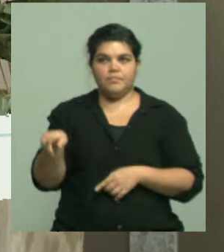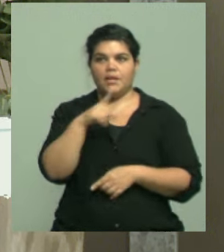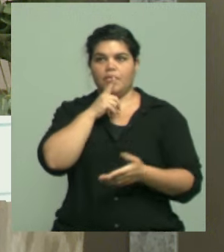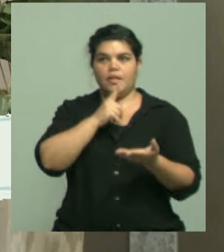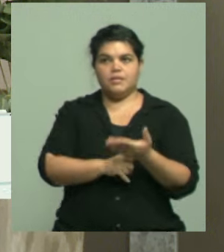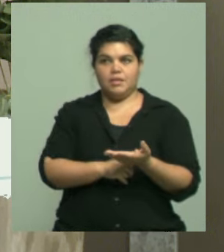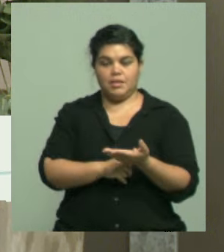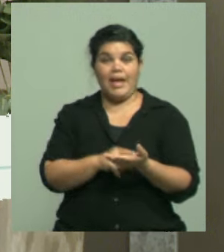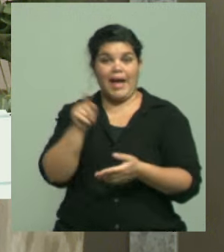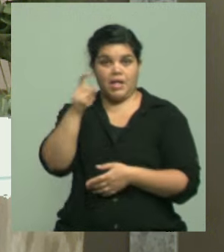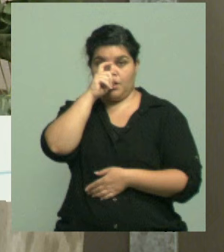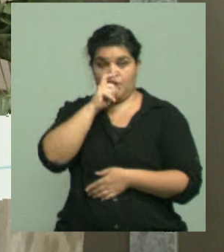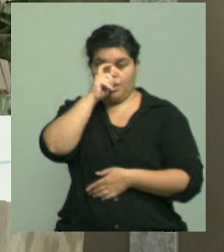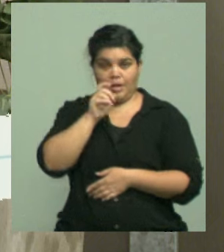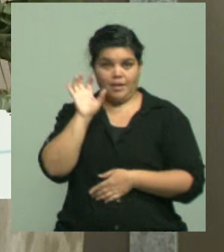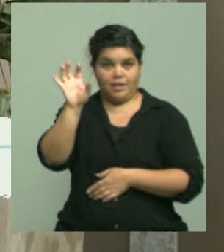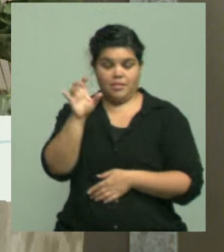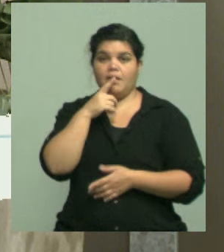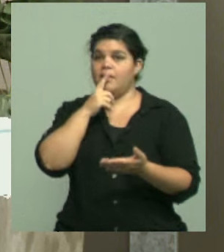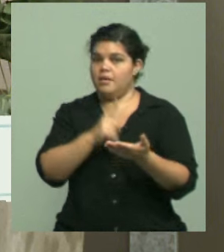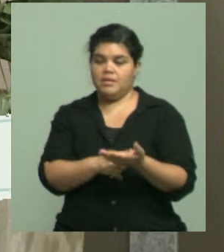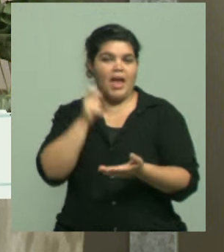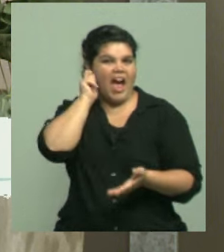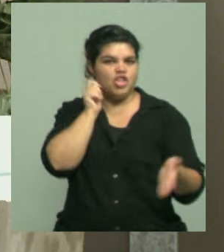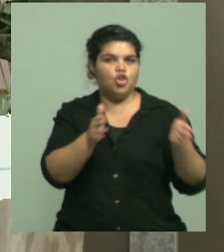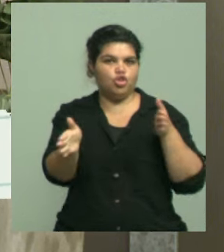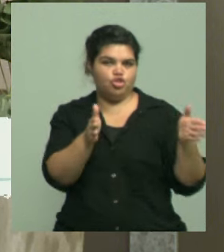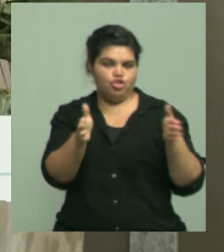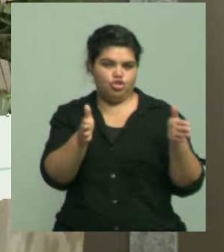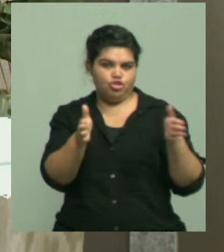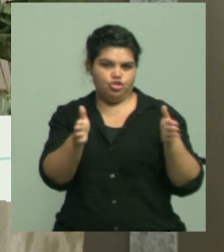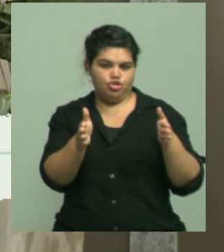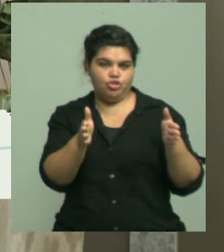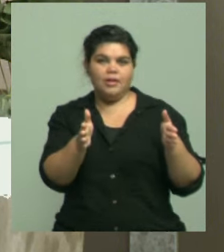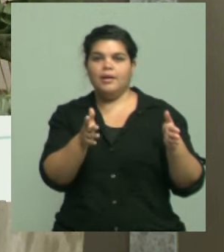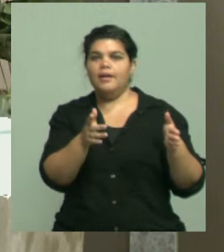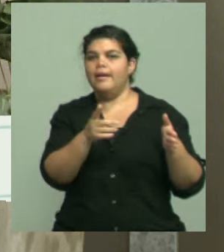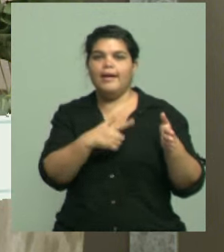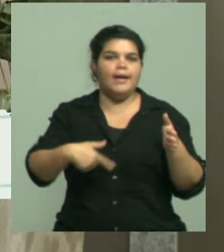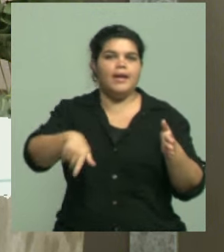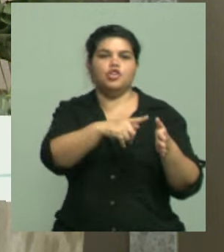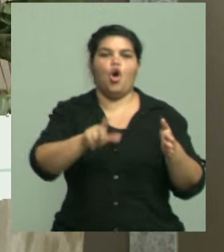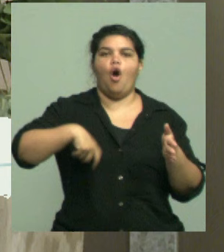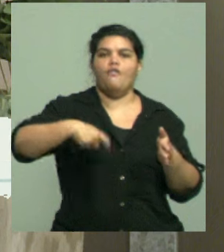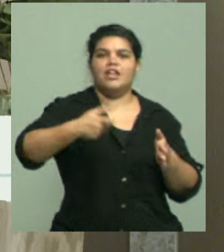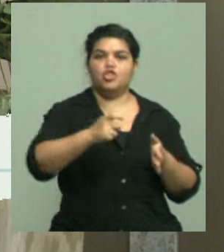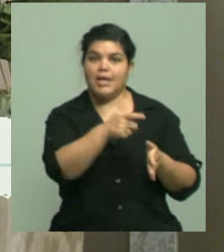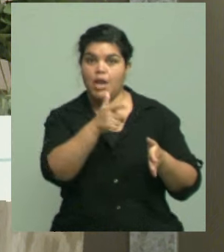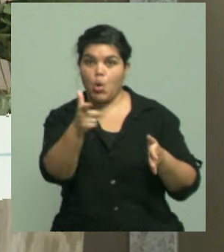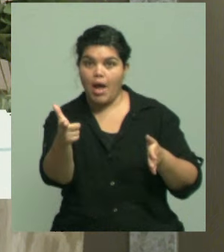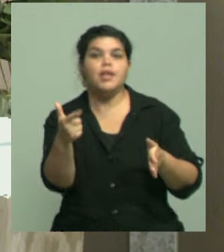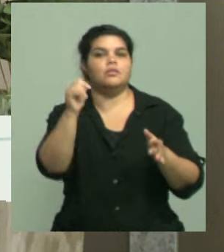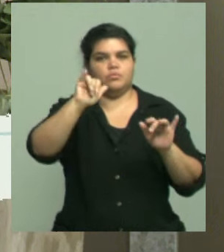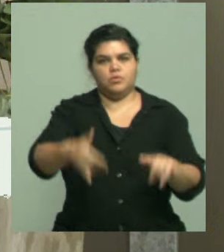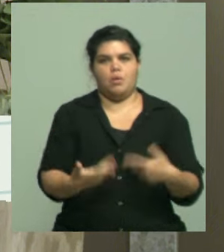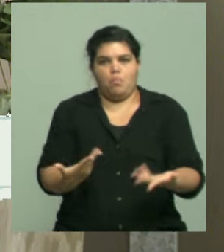Corrientes, vacunar a aquellas personas en una franja etaria que no tienen obra social, cobertura social, y en caso de